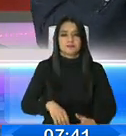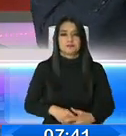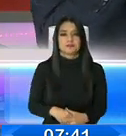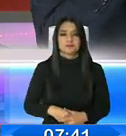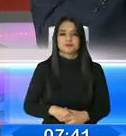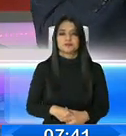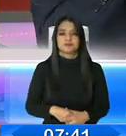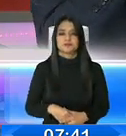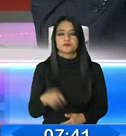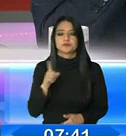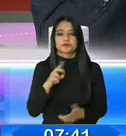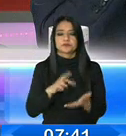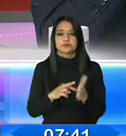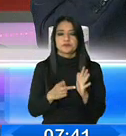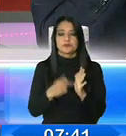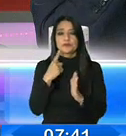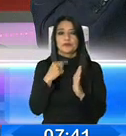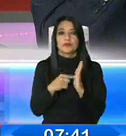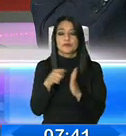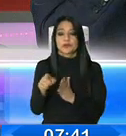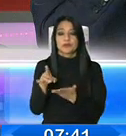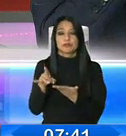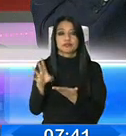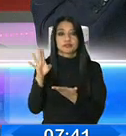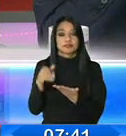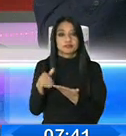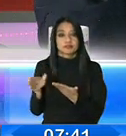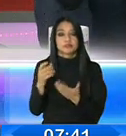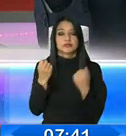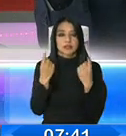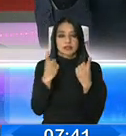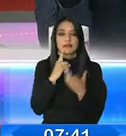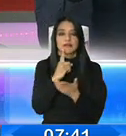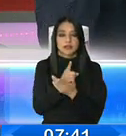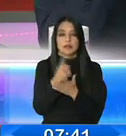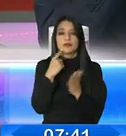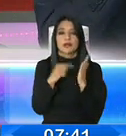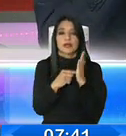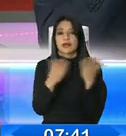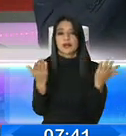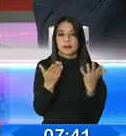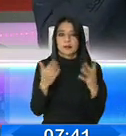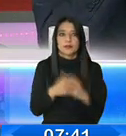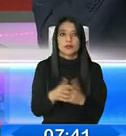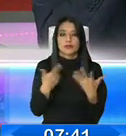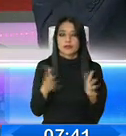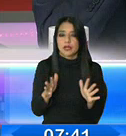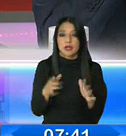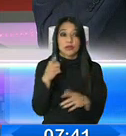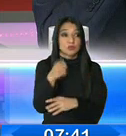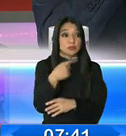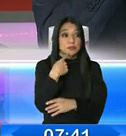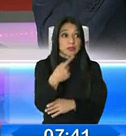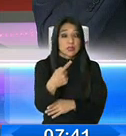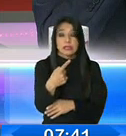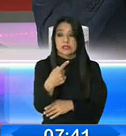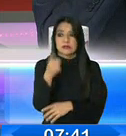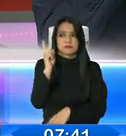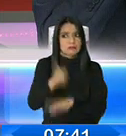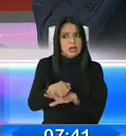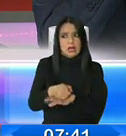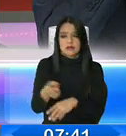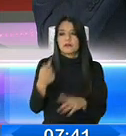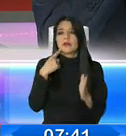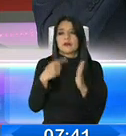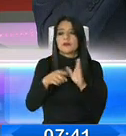significa que si usted ha tenido que desvincular, porque entendemos, es decir, no podemos, vía decreto a lo que usted me decía, exigirle